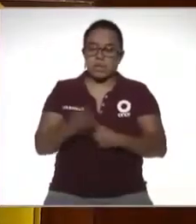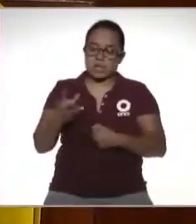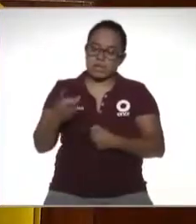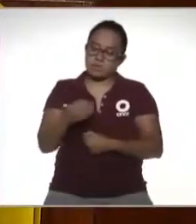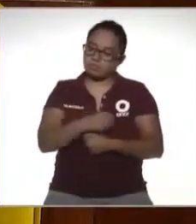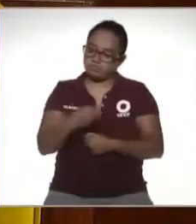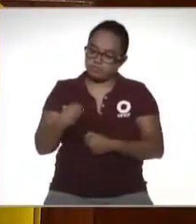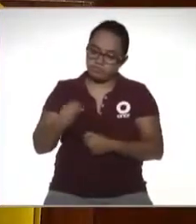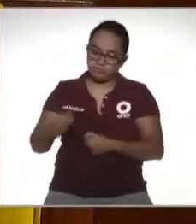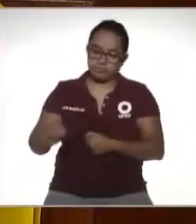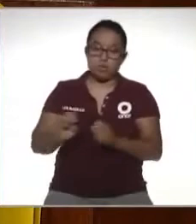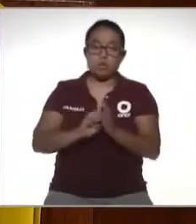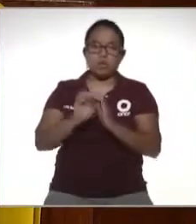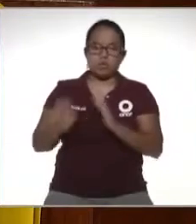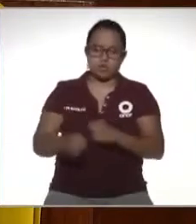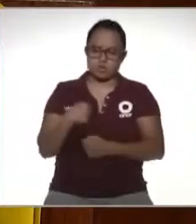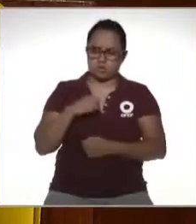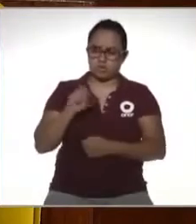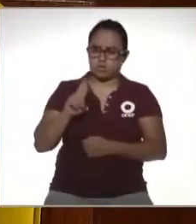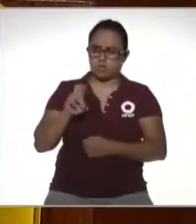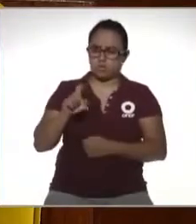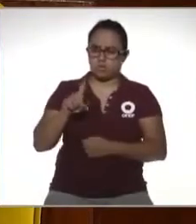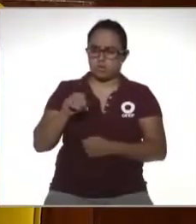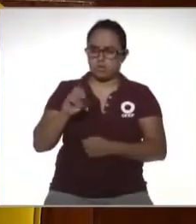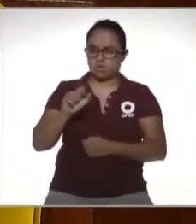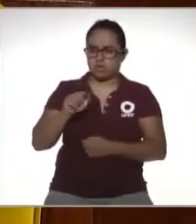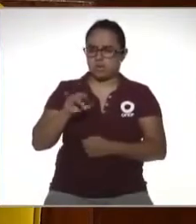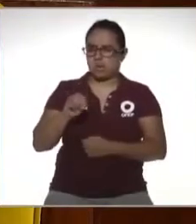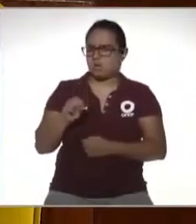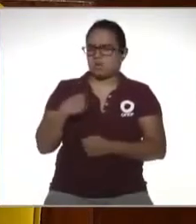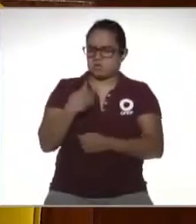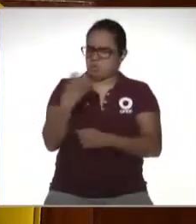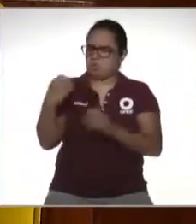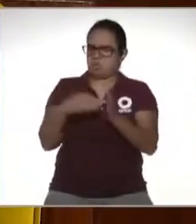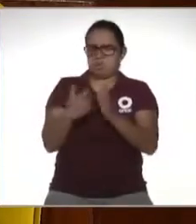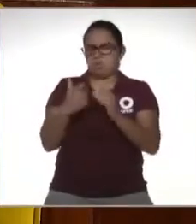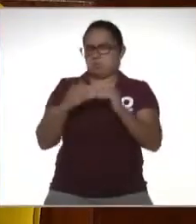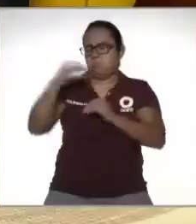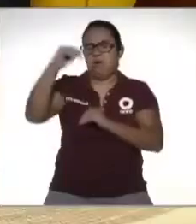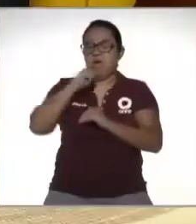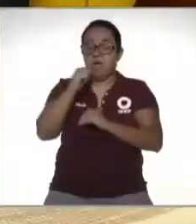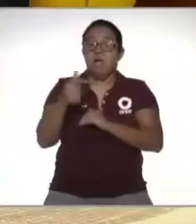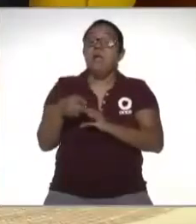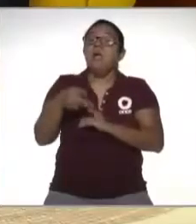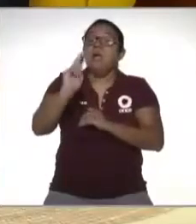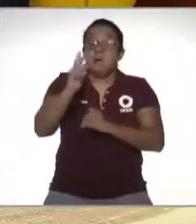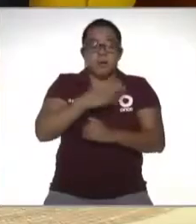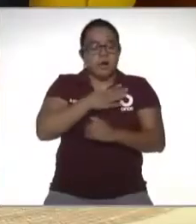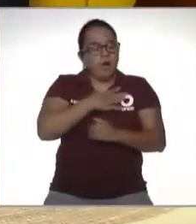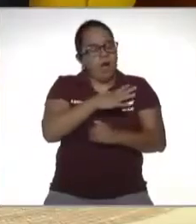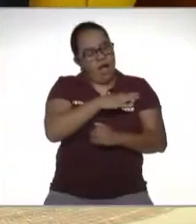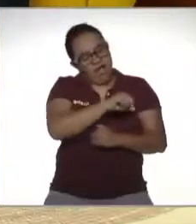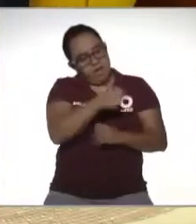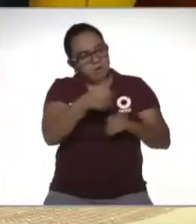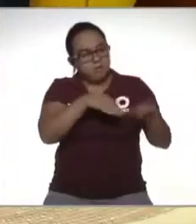obliguen por ejemplo yo puedo tener suelos y salarios no rebaso 400 mil pesos ah pero tengo otra obligación que puede ser honorarios